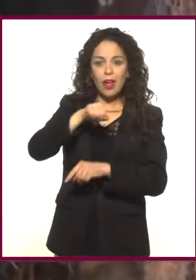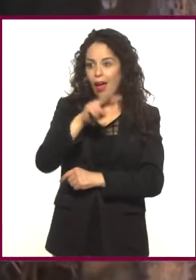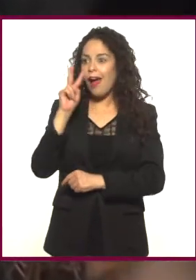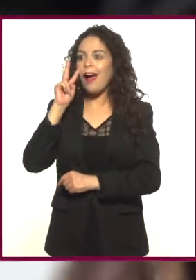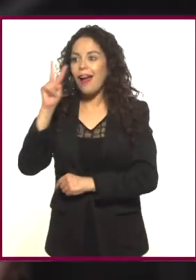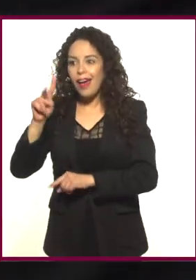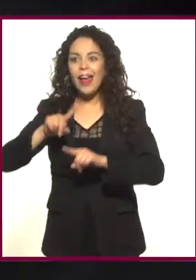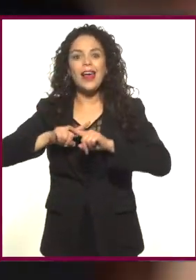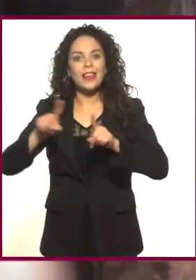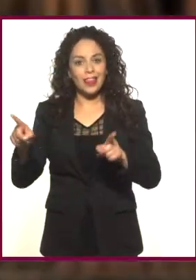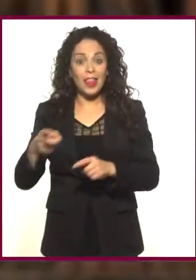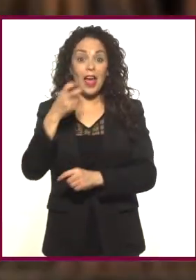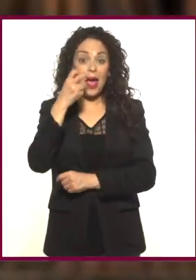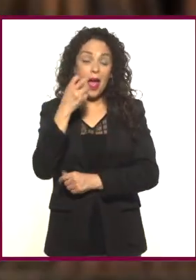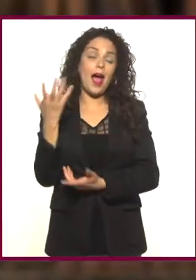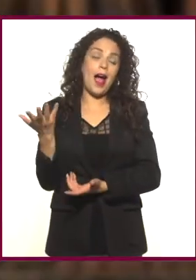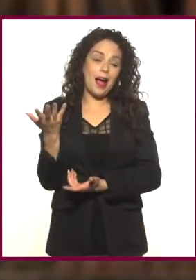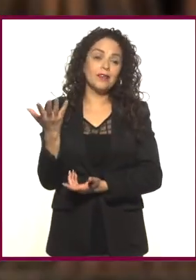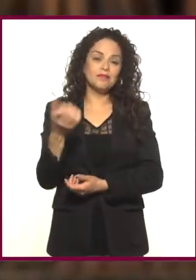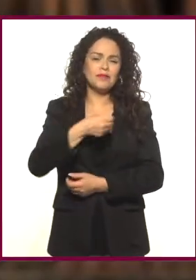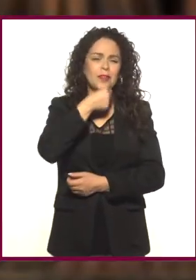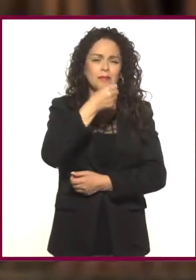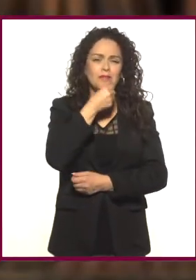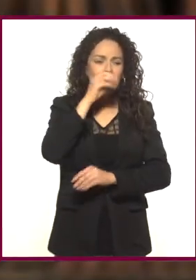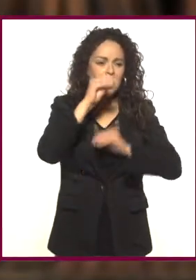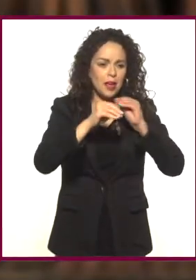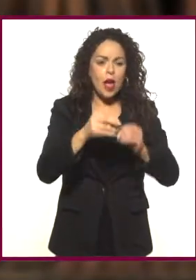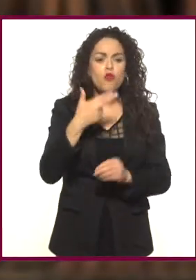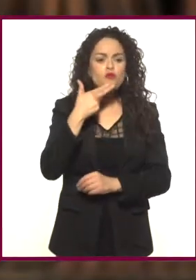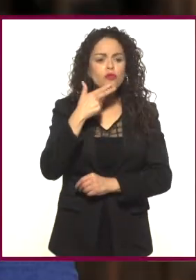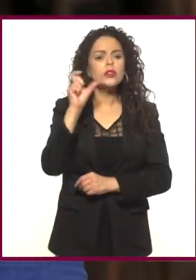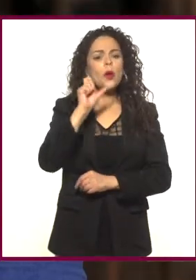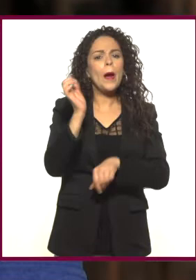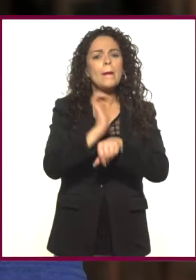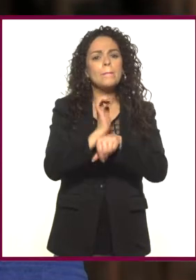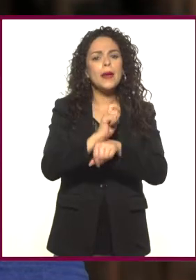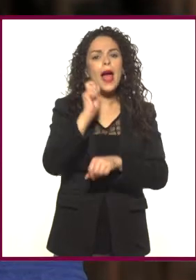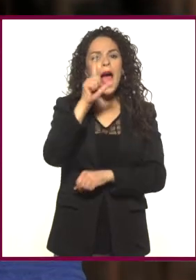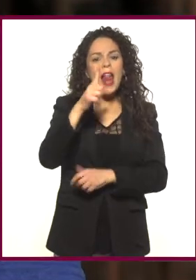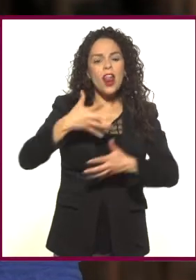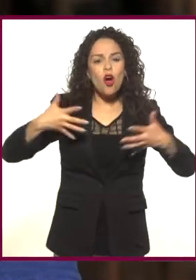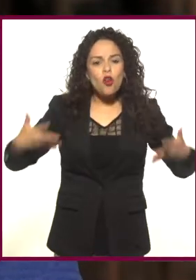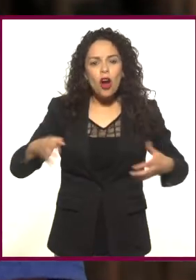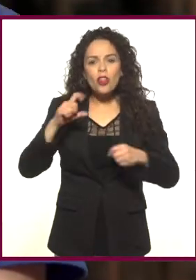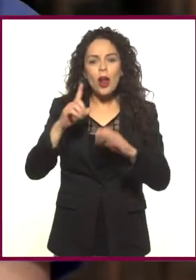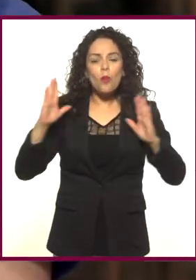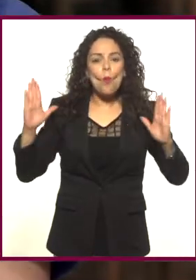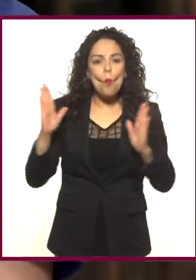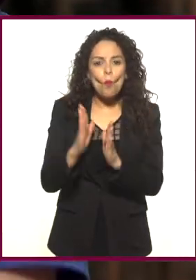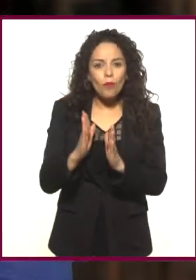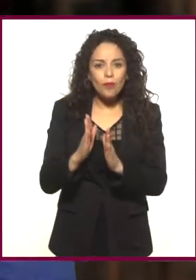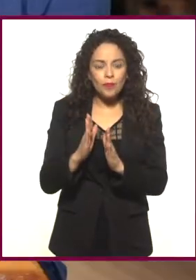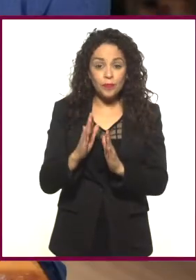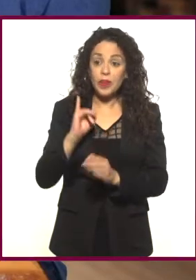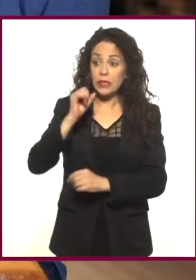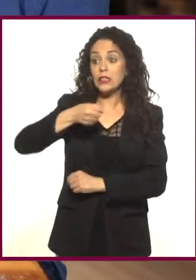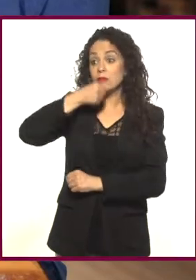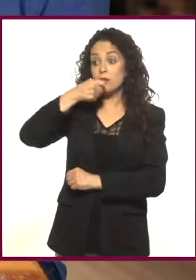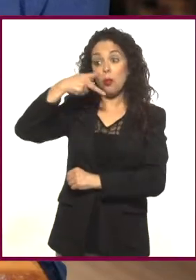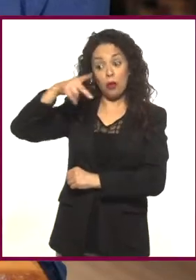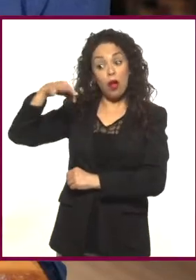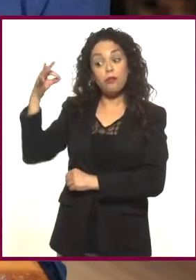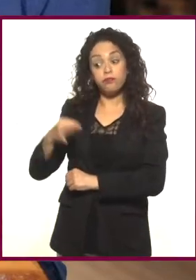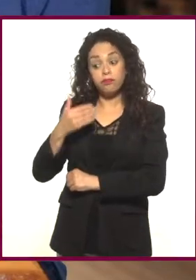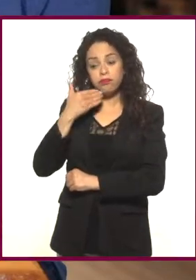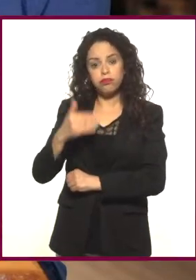¡Un viejo truco! Hasta lo usaron en películas del gordo y el flaco. Sí, viejo, pero efectivo. ¿Te acuerdas que mi